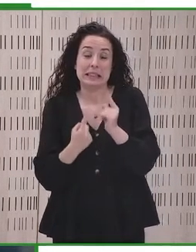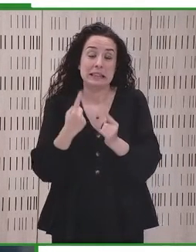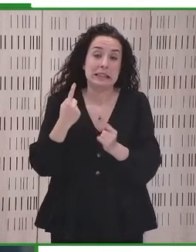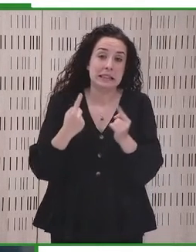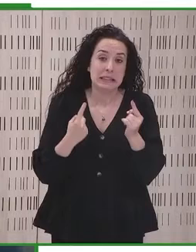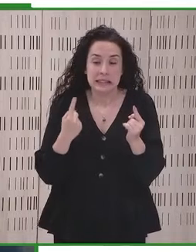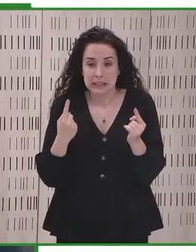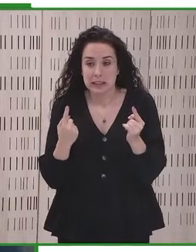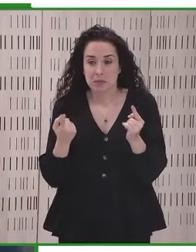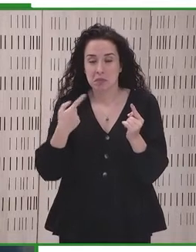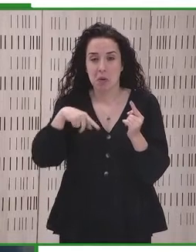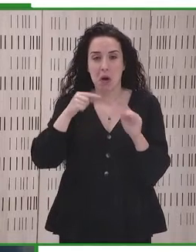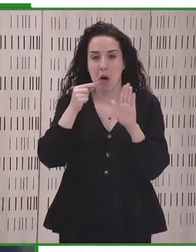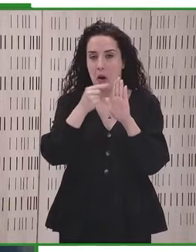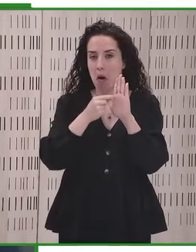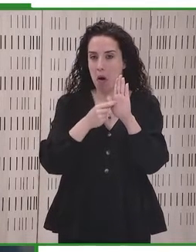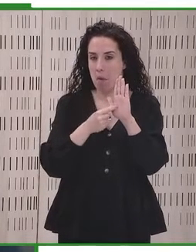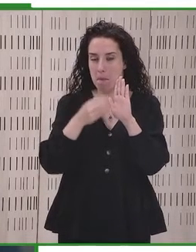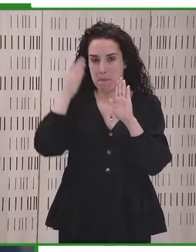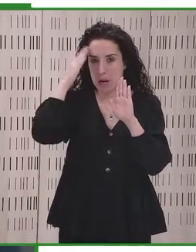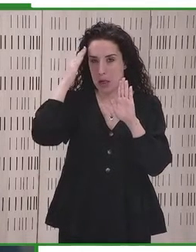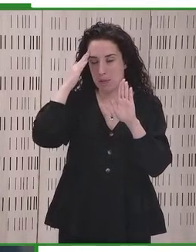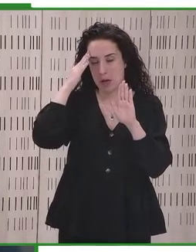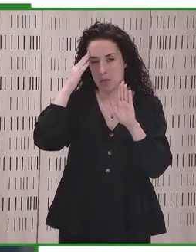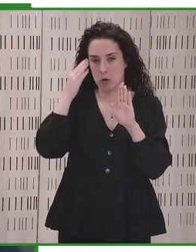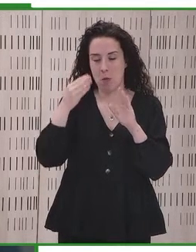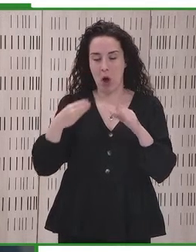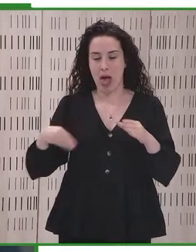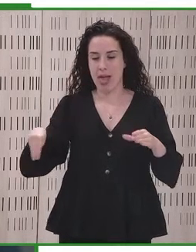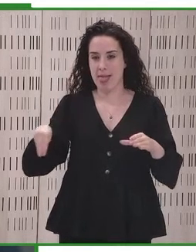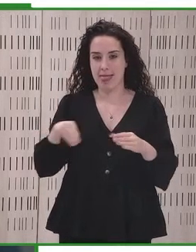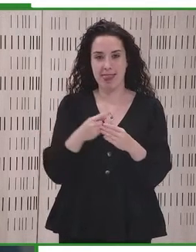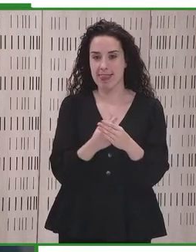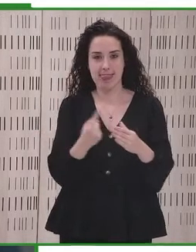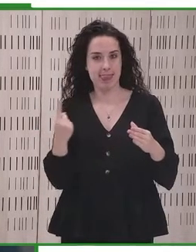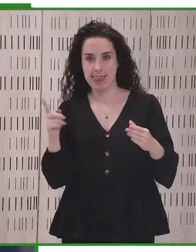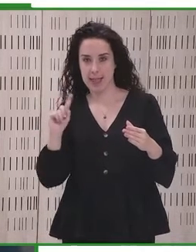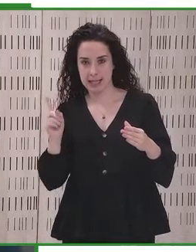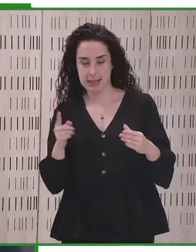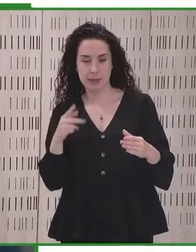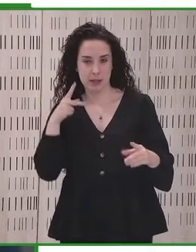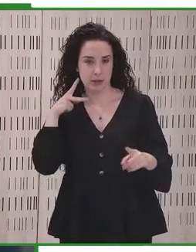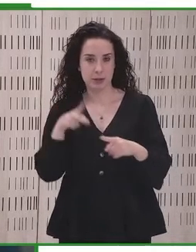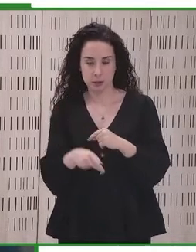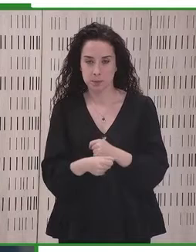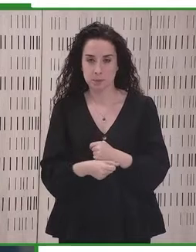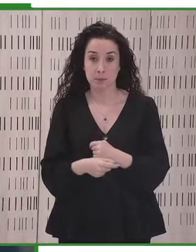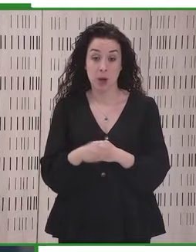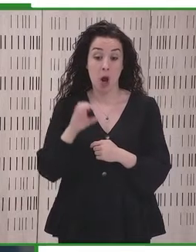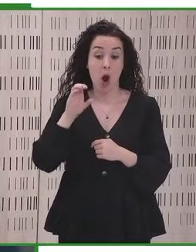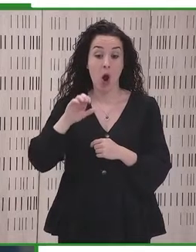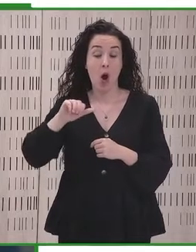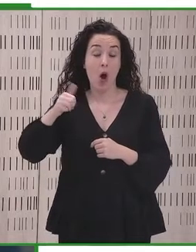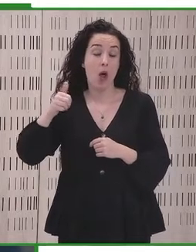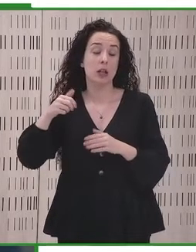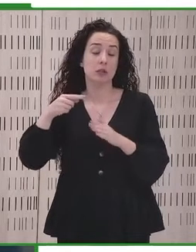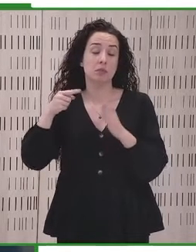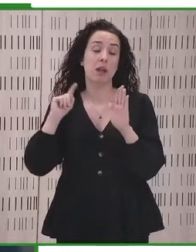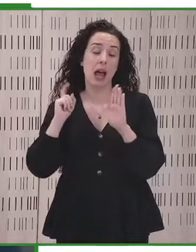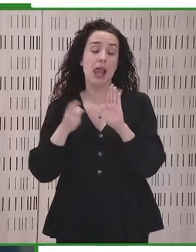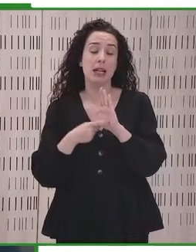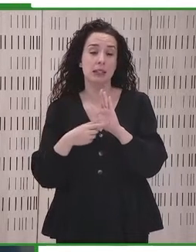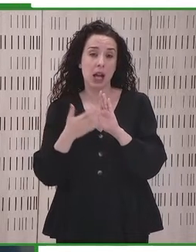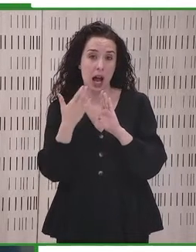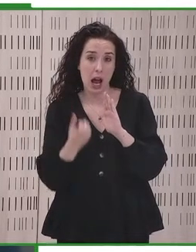muy generales, otros muy legislativos, otros se centran en la